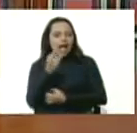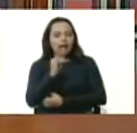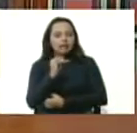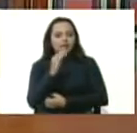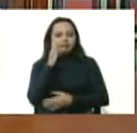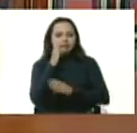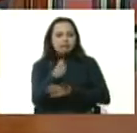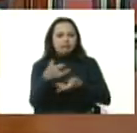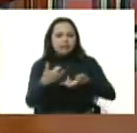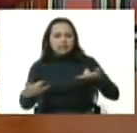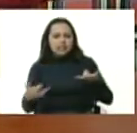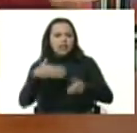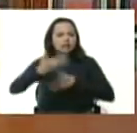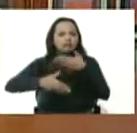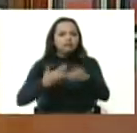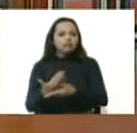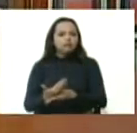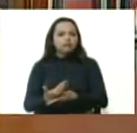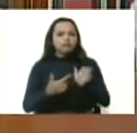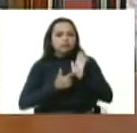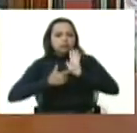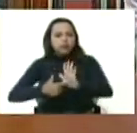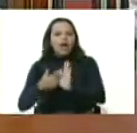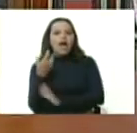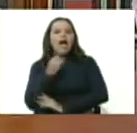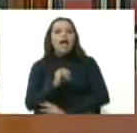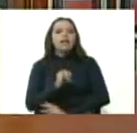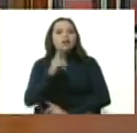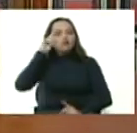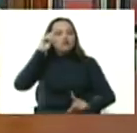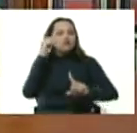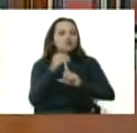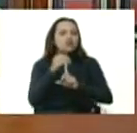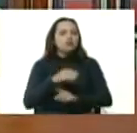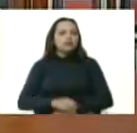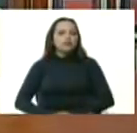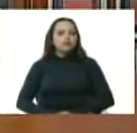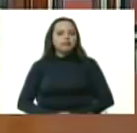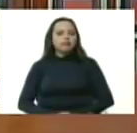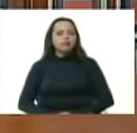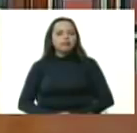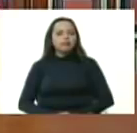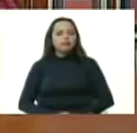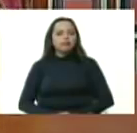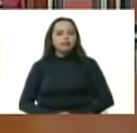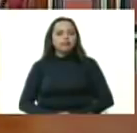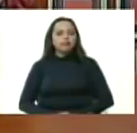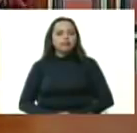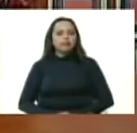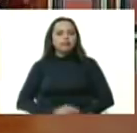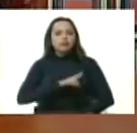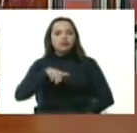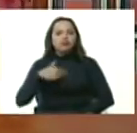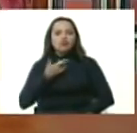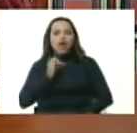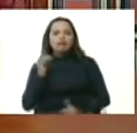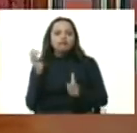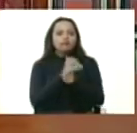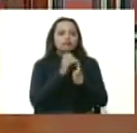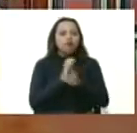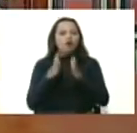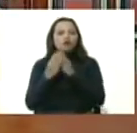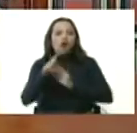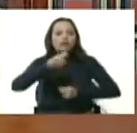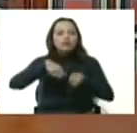de avance señaladas ya tenemos las metas los objetivos estamos consiguiendo todos los recursos